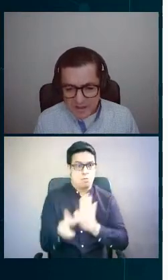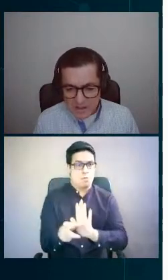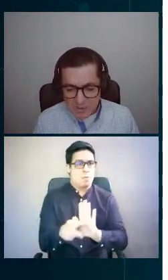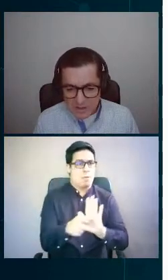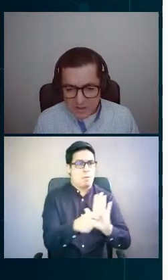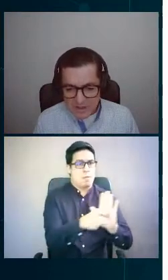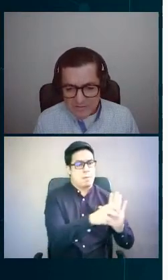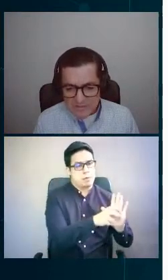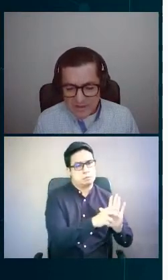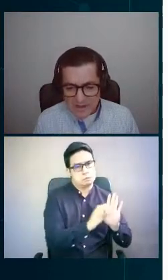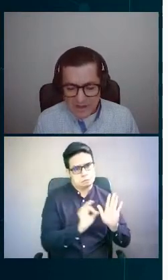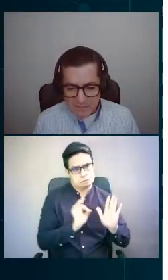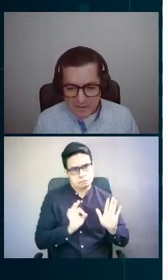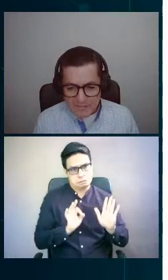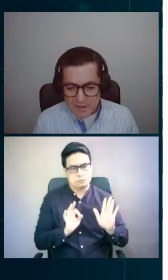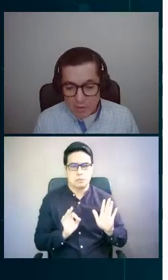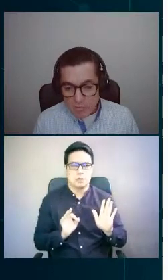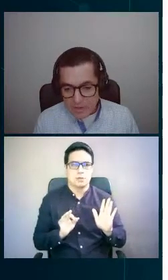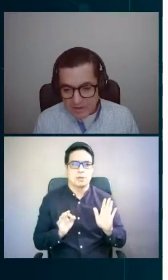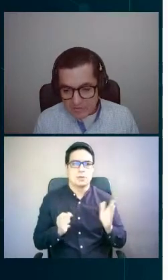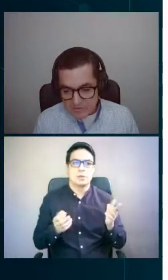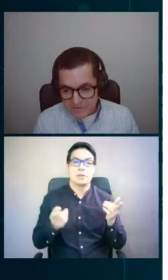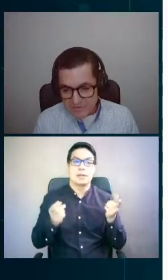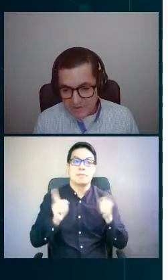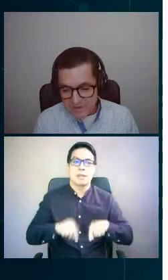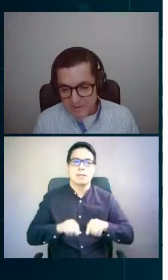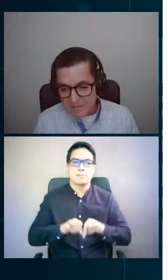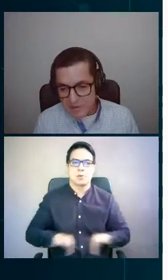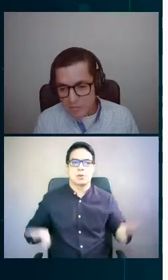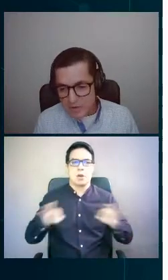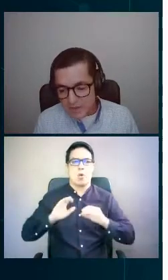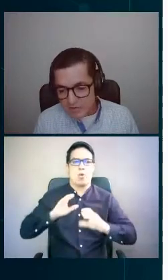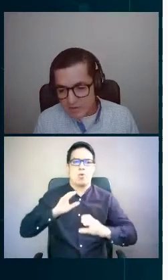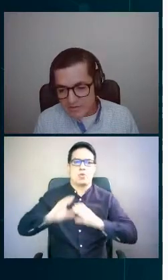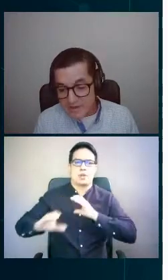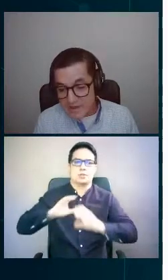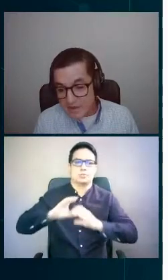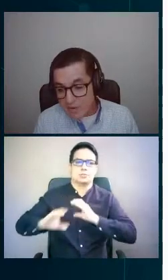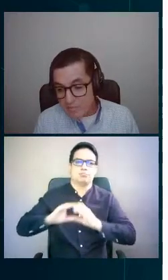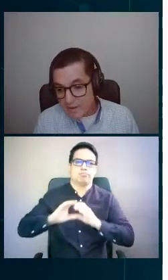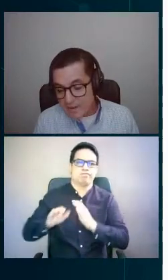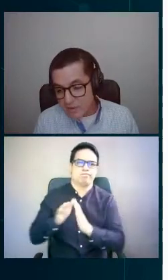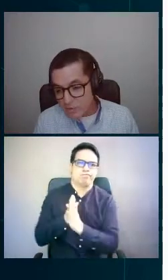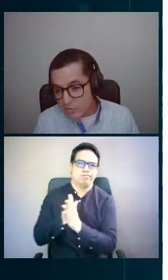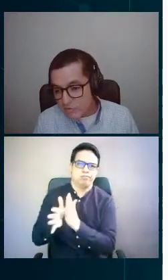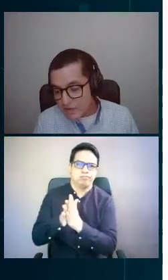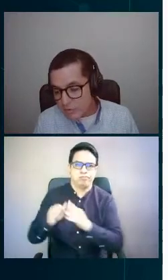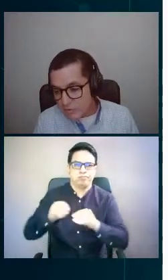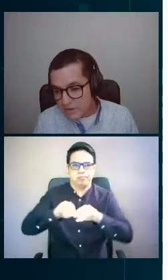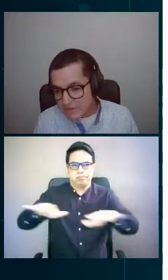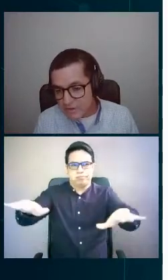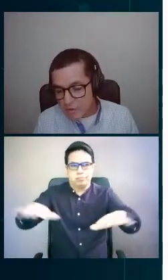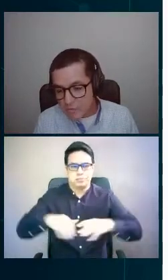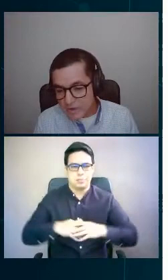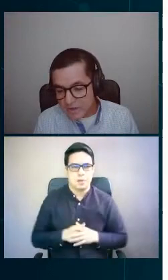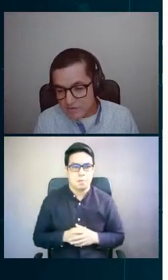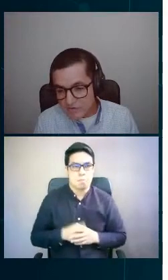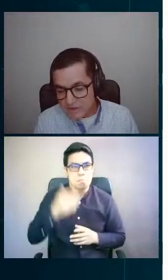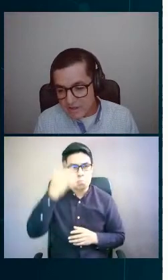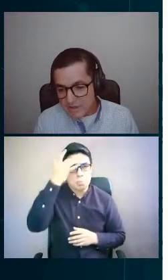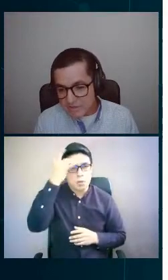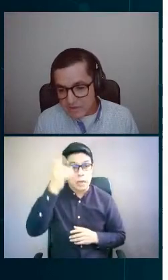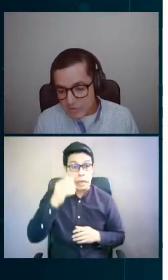en lo que es la parte de comunicaciones. La parte de comunicaciones y ahí convergen no solo tecnologías de